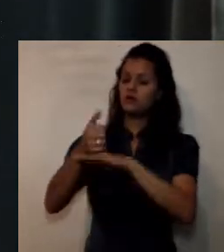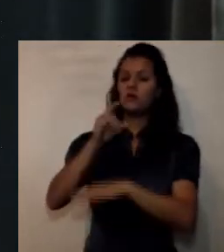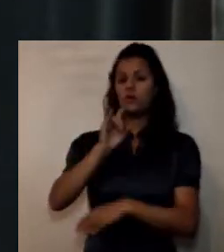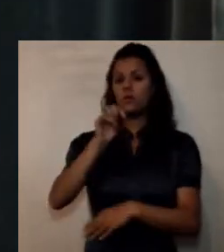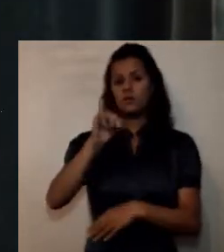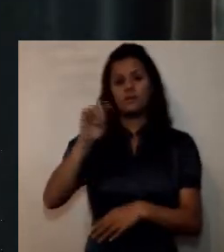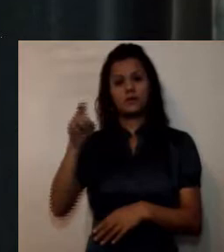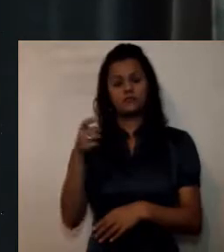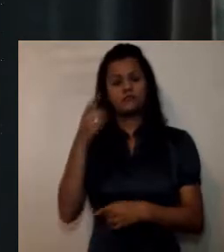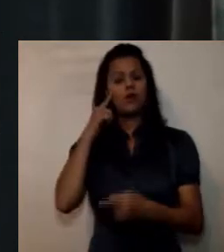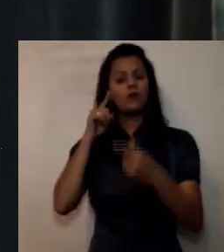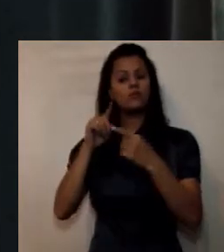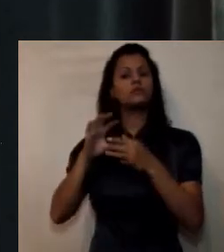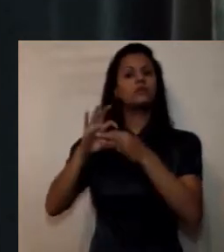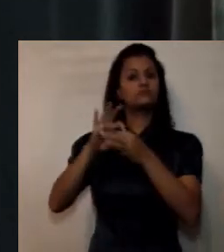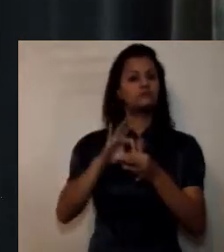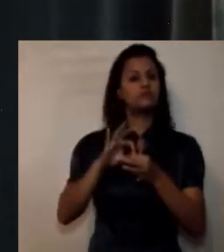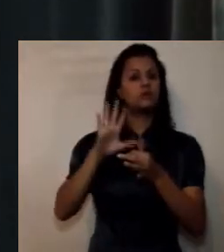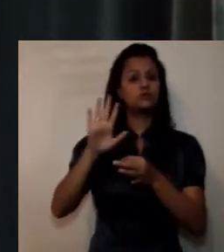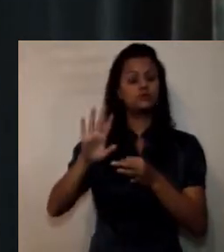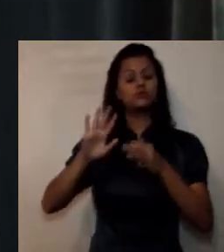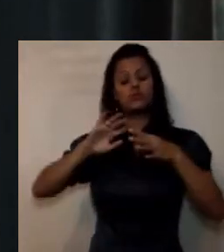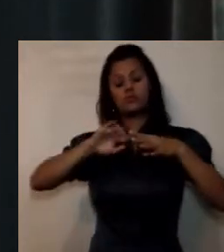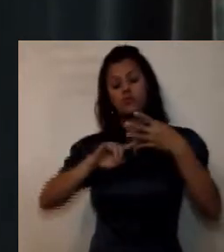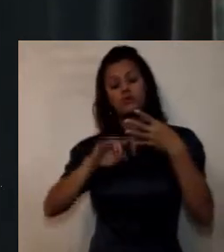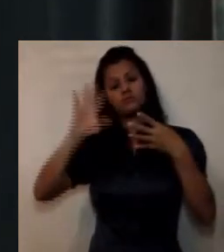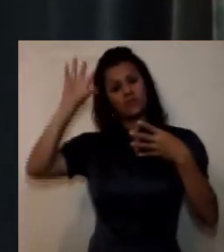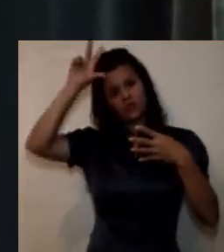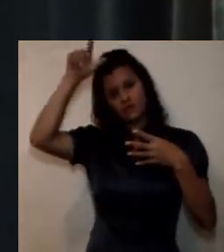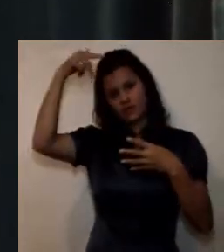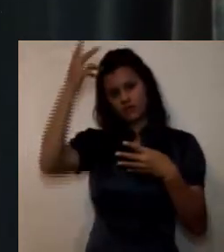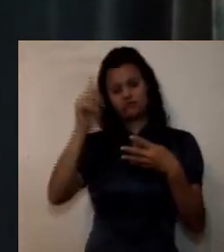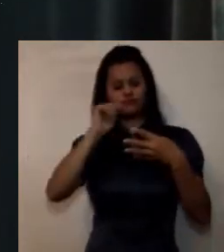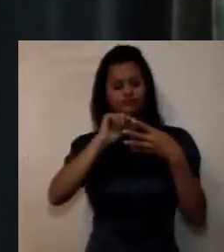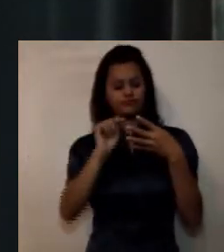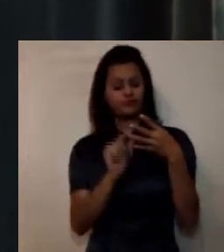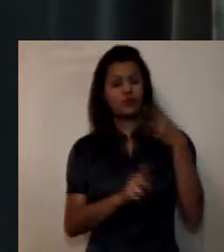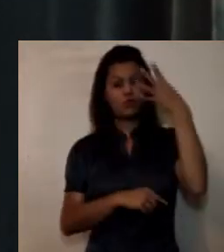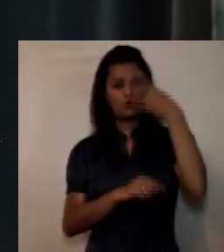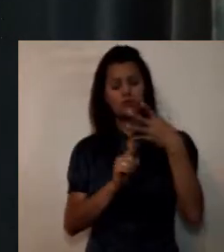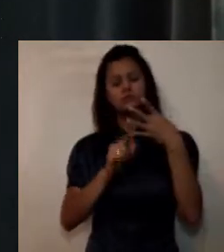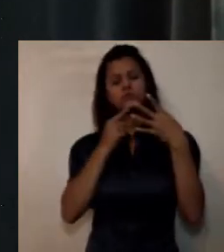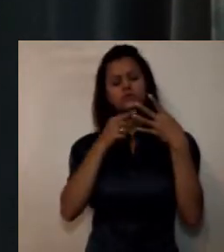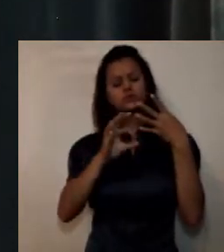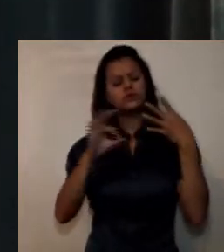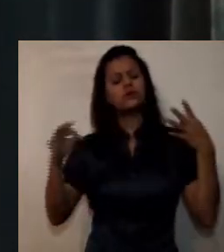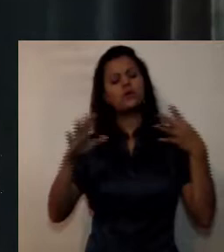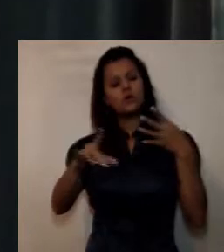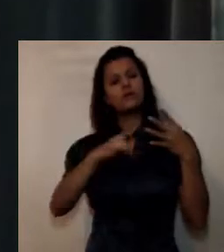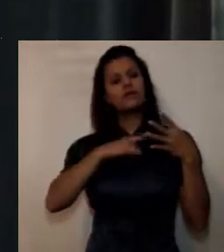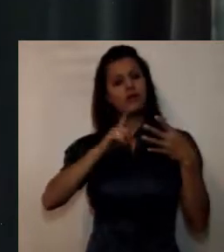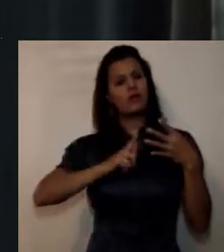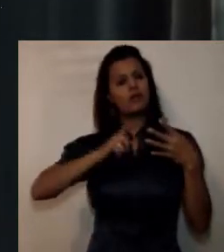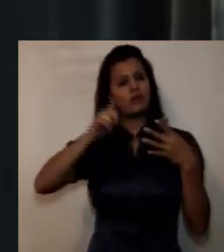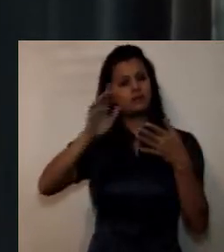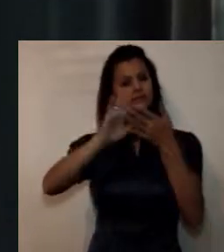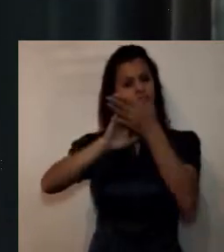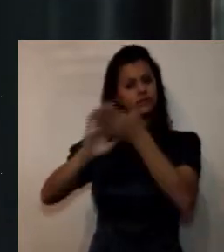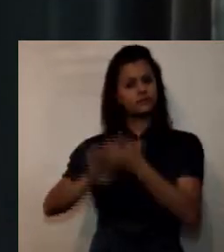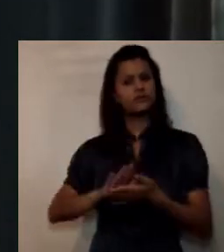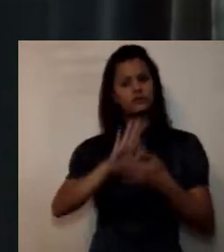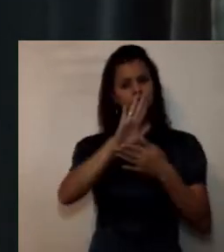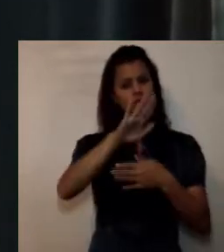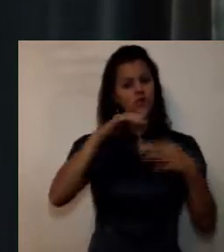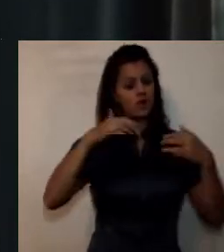contempla en su cuarta dimensión que se llama una universidad líder en soluciones al posconflicto y la inclusión